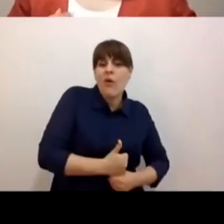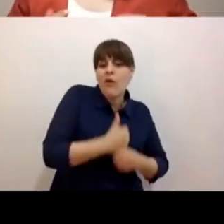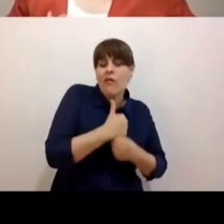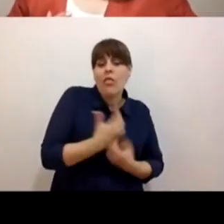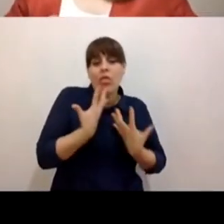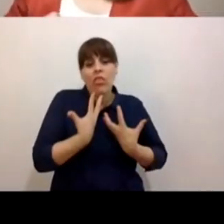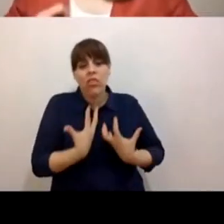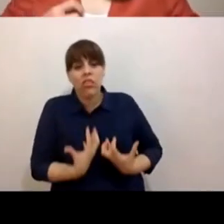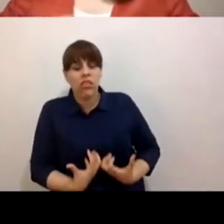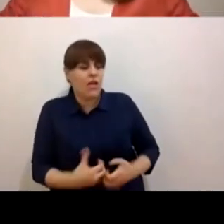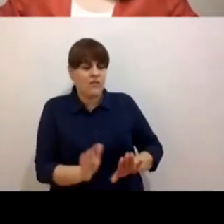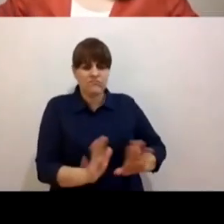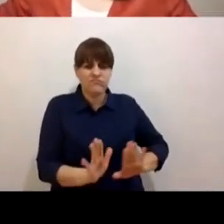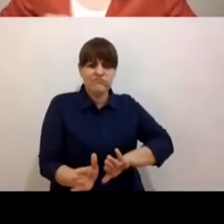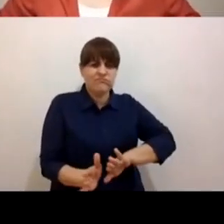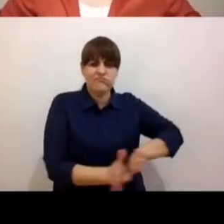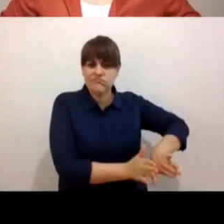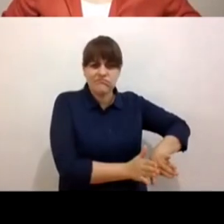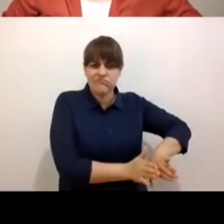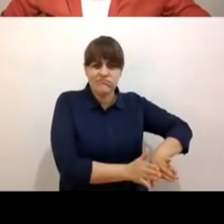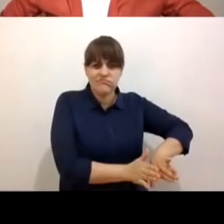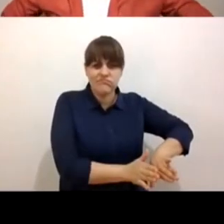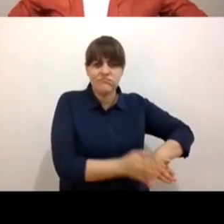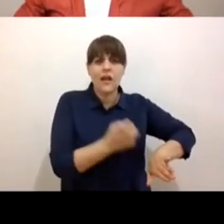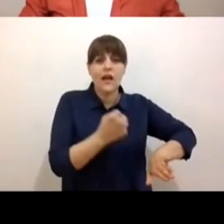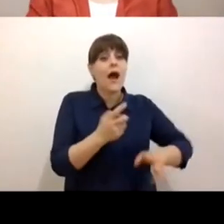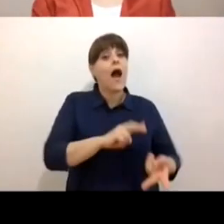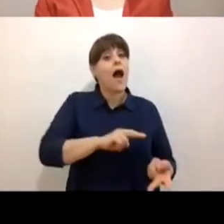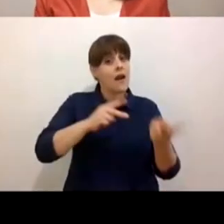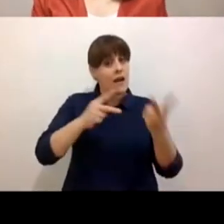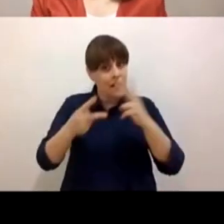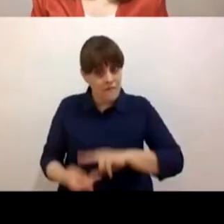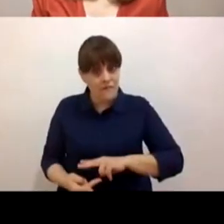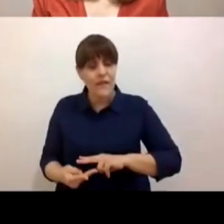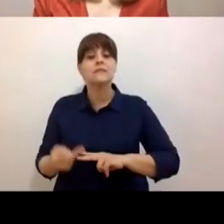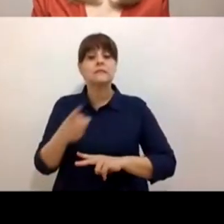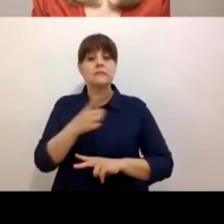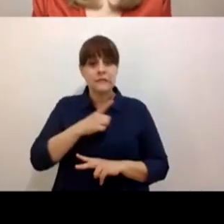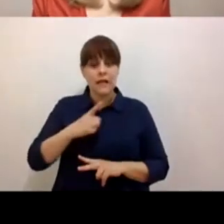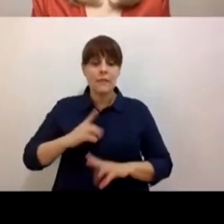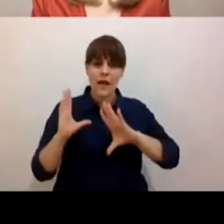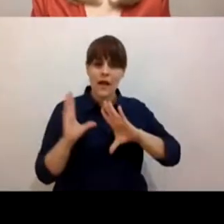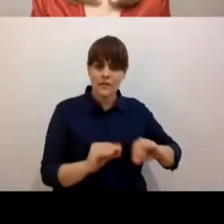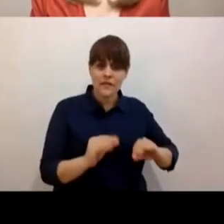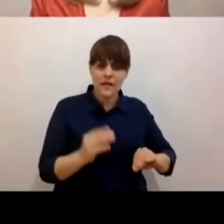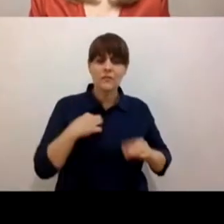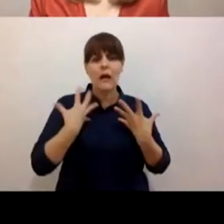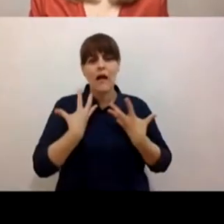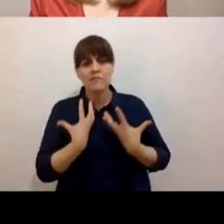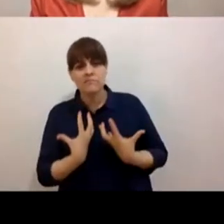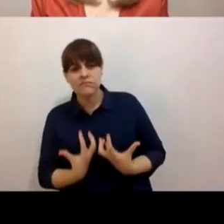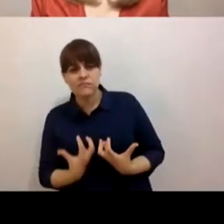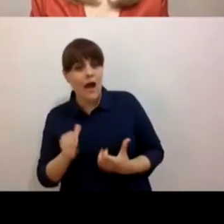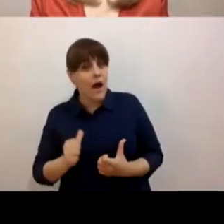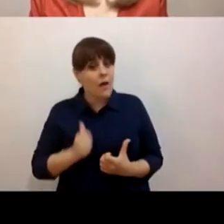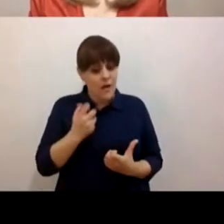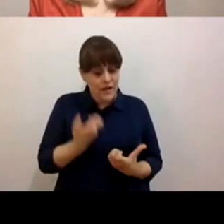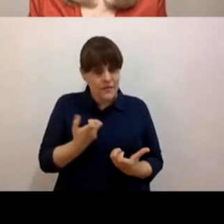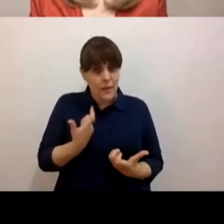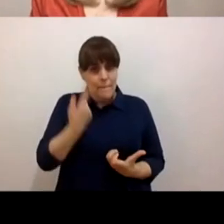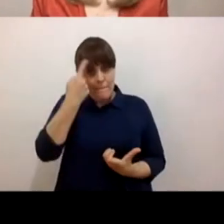como experiencias edificantes para la vida, donde se cultivan también habilidades